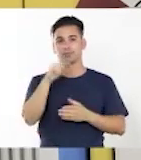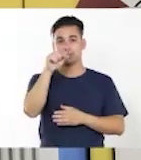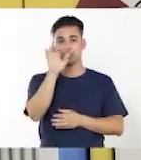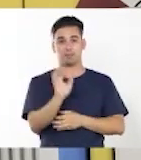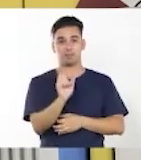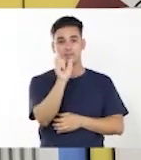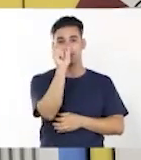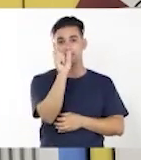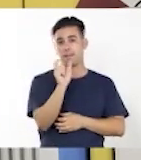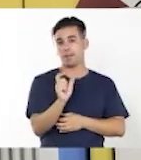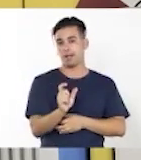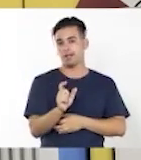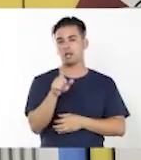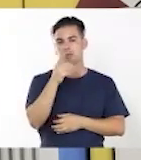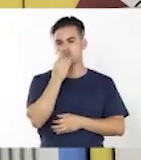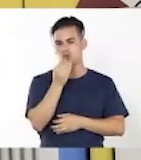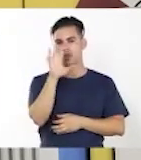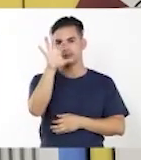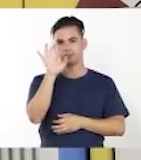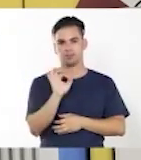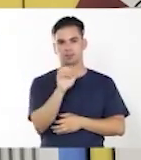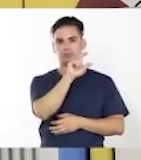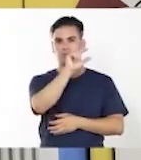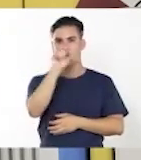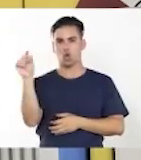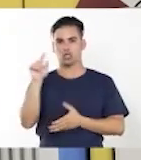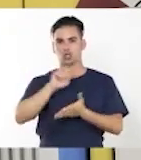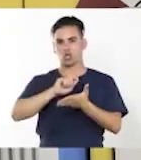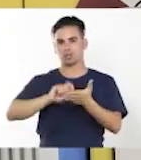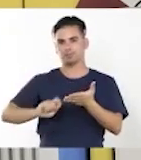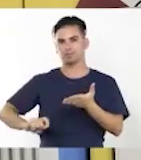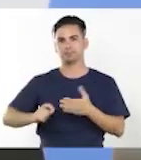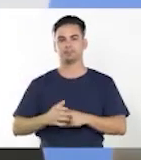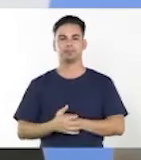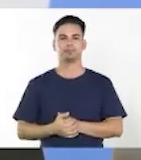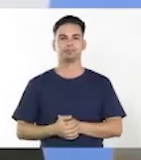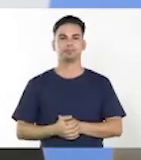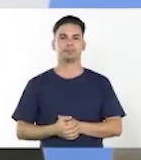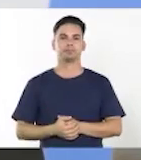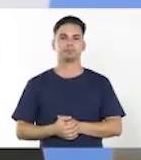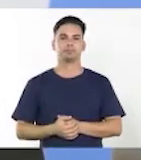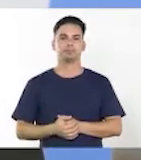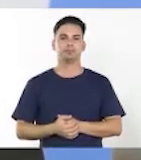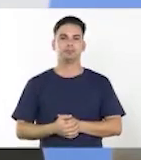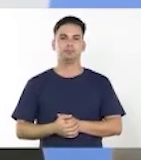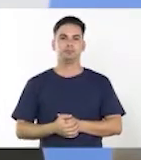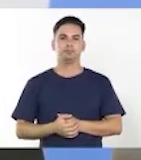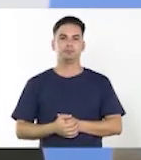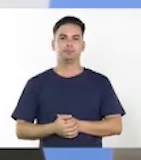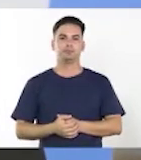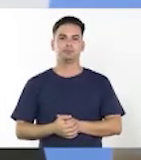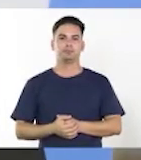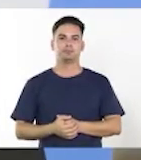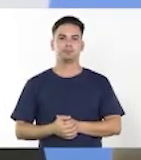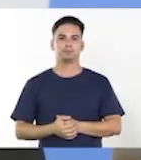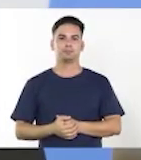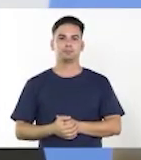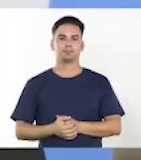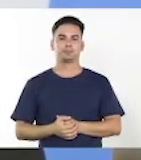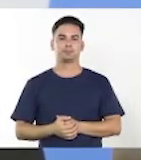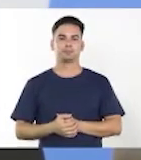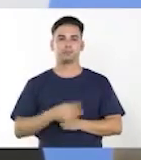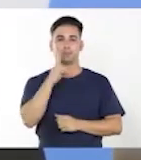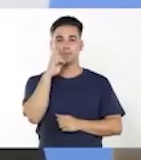redacten oraciones. Les presento nuevamente para que